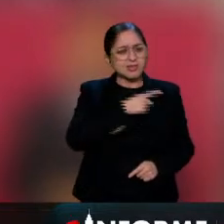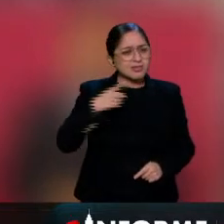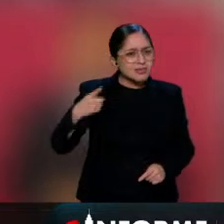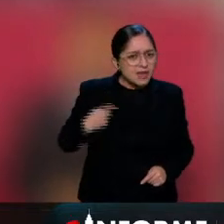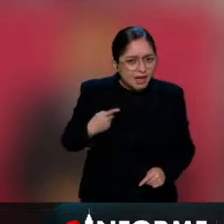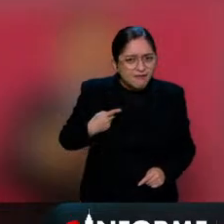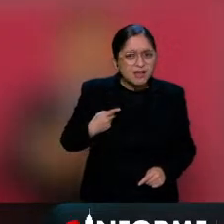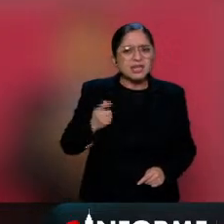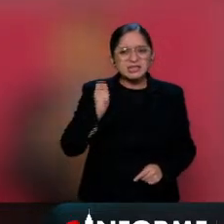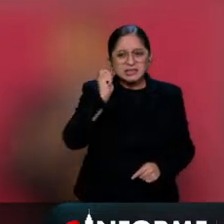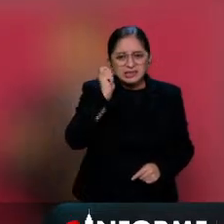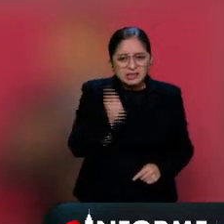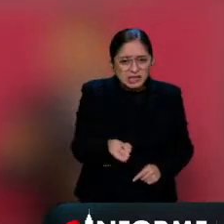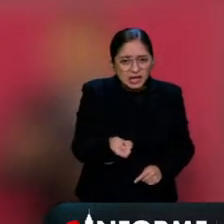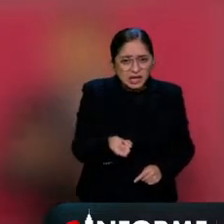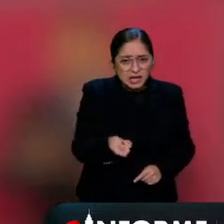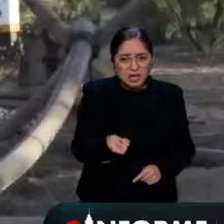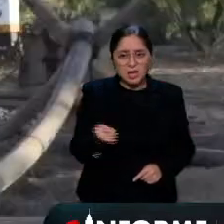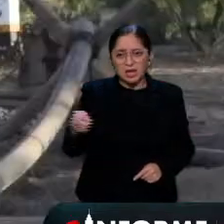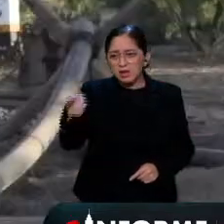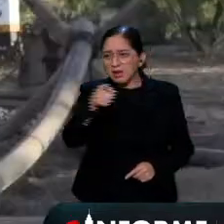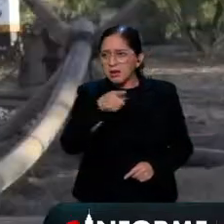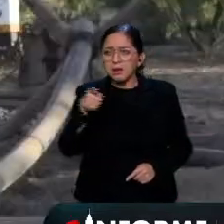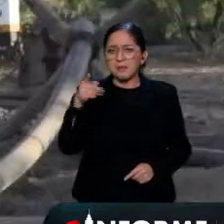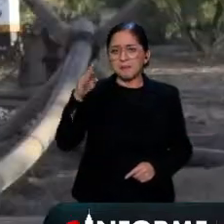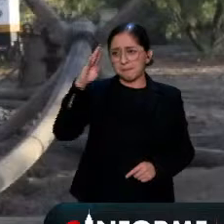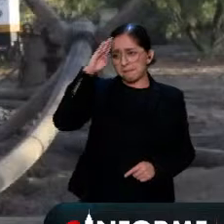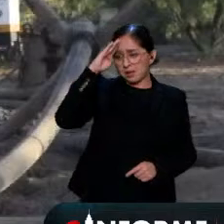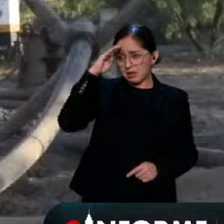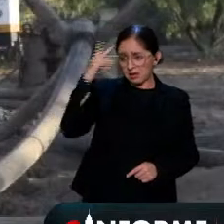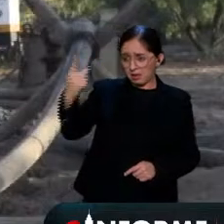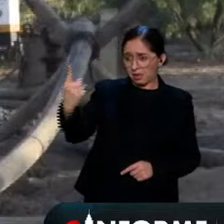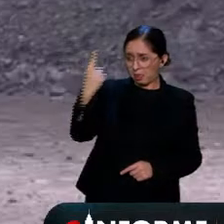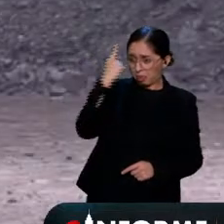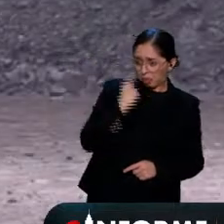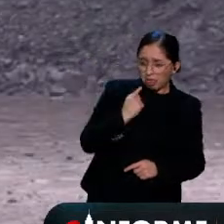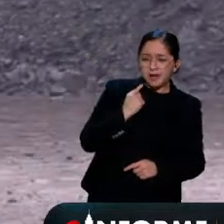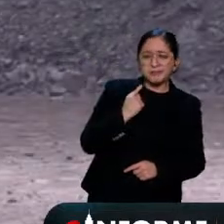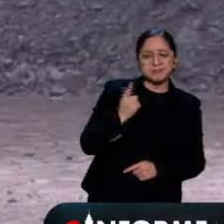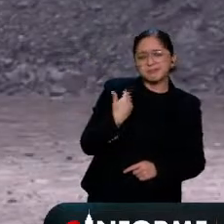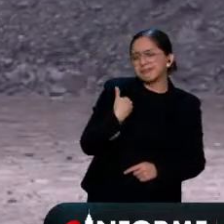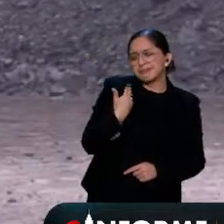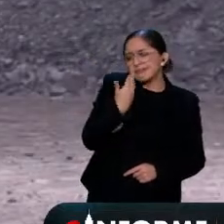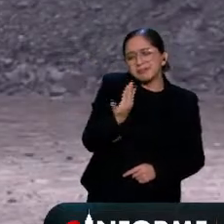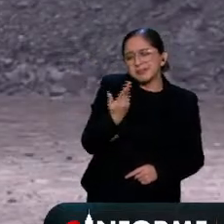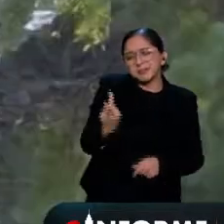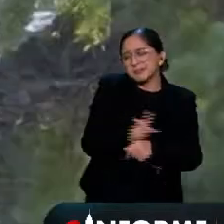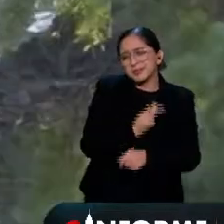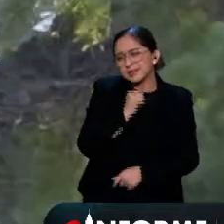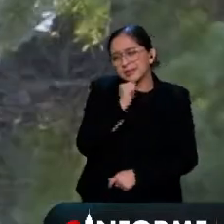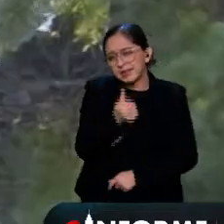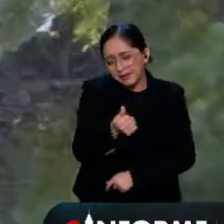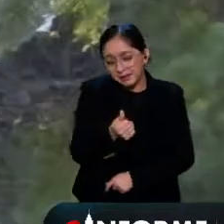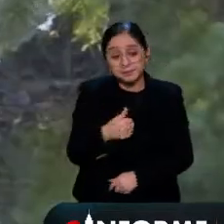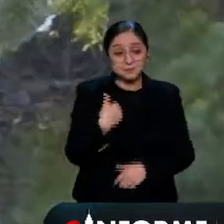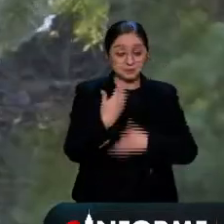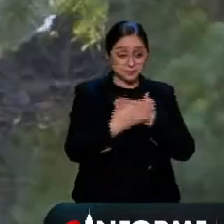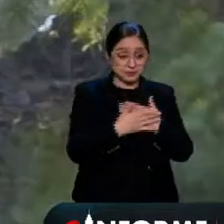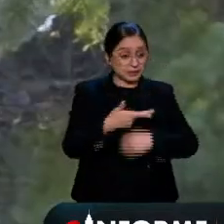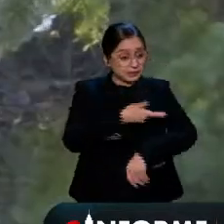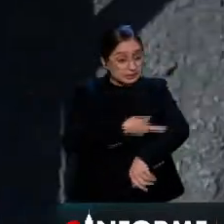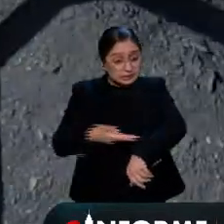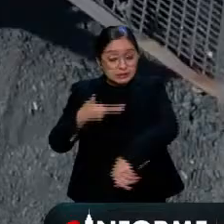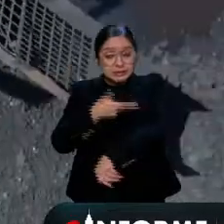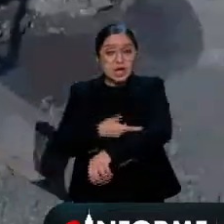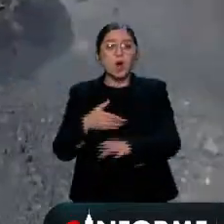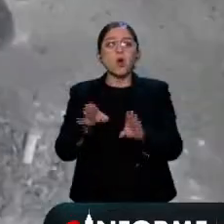una cuota de humillación. Se espera que este miércoles se pueda llegar a las primeras víctimas para su rescate. Informe